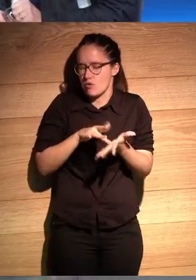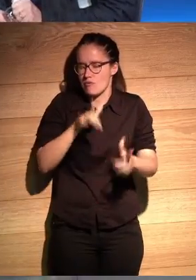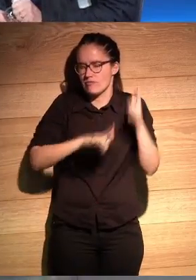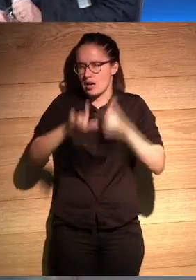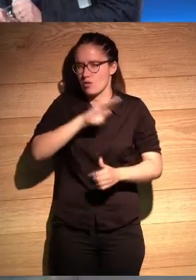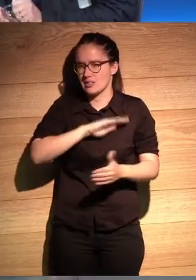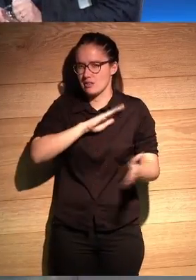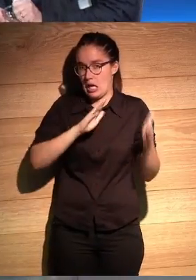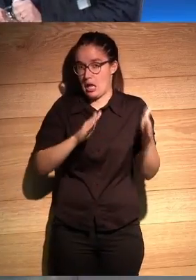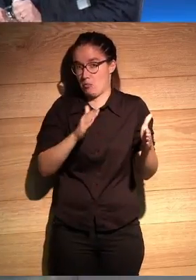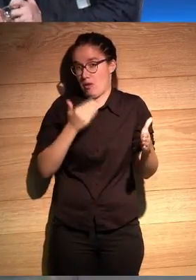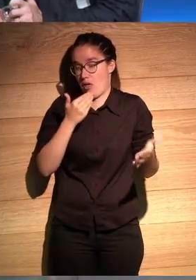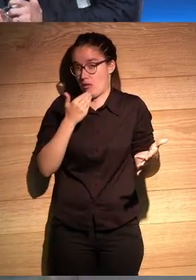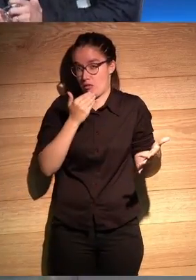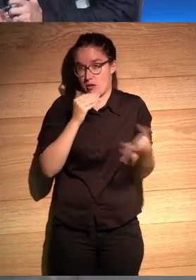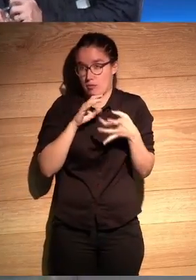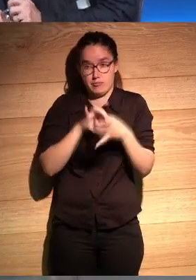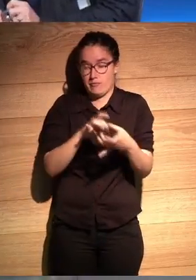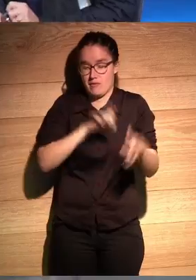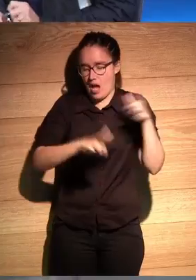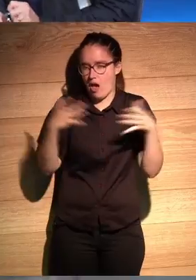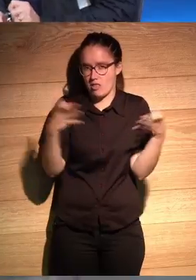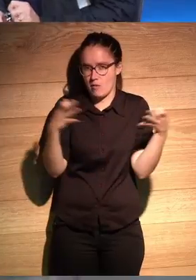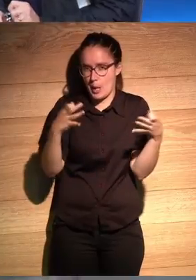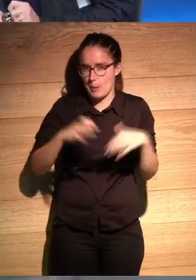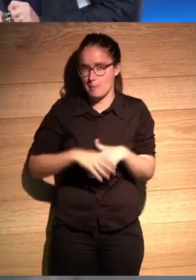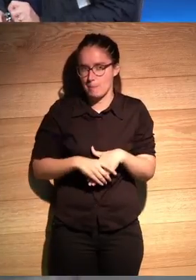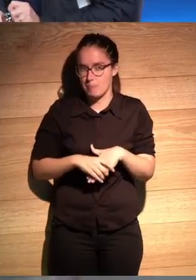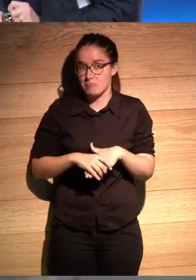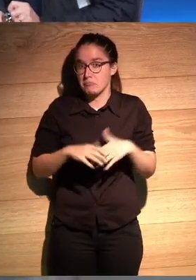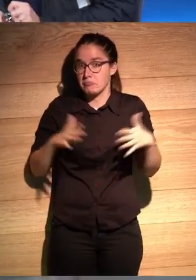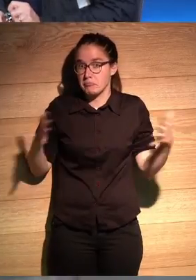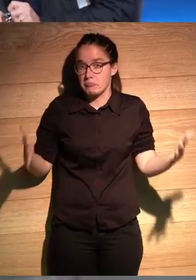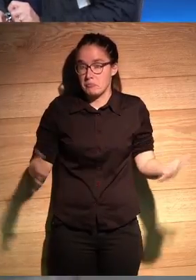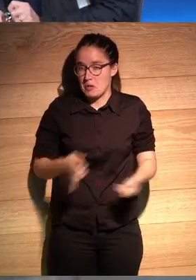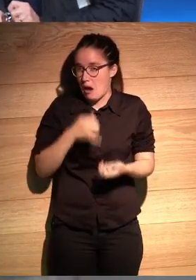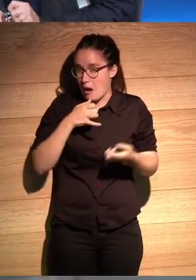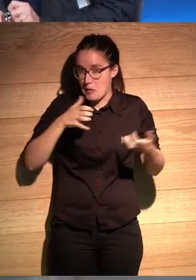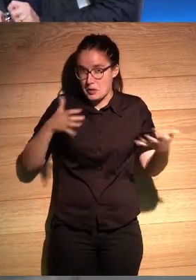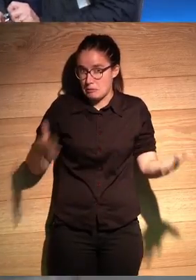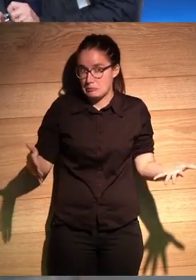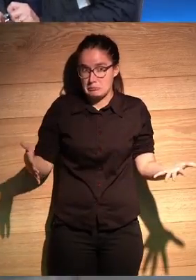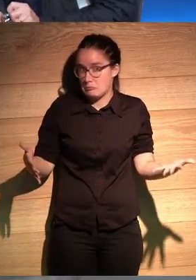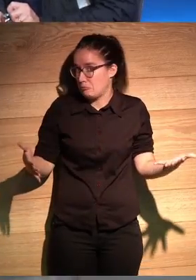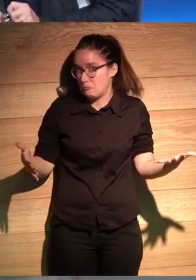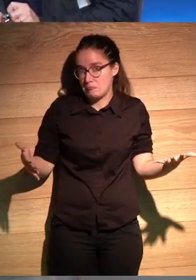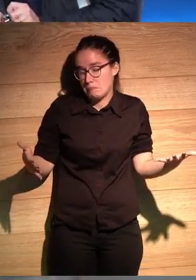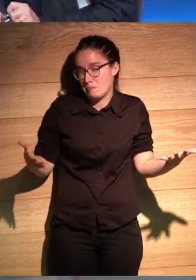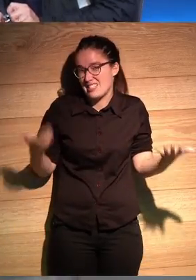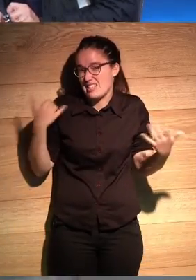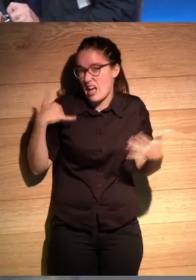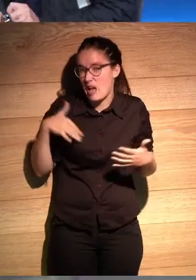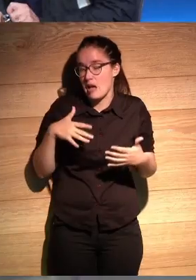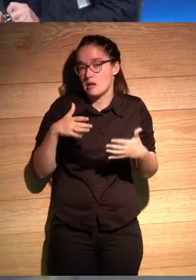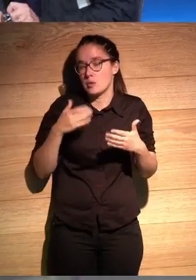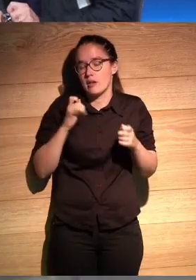viajar mucho a la edad en que uno debe viajar y la verdad que quiero decir ya